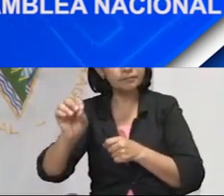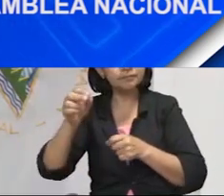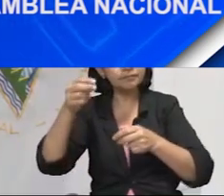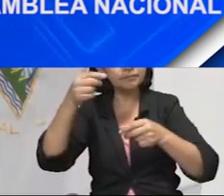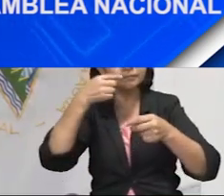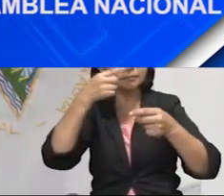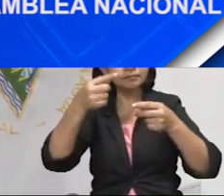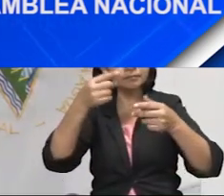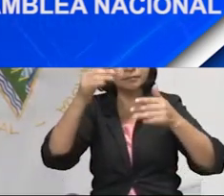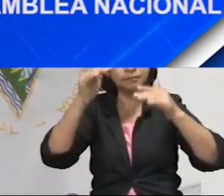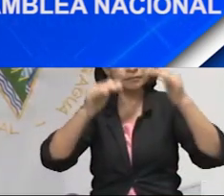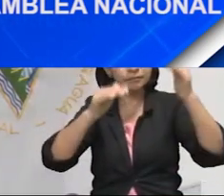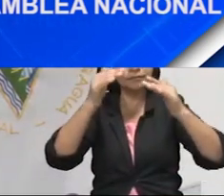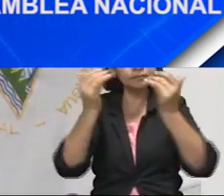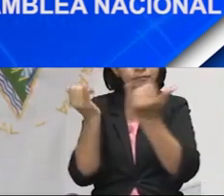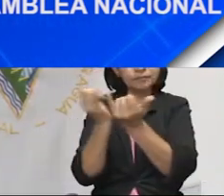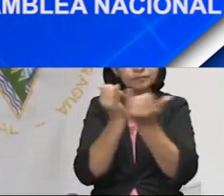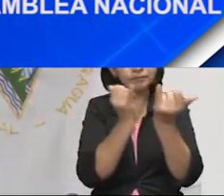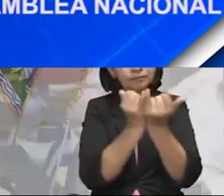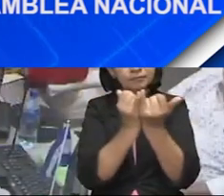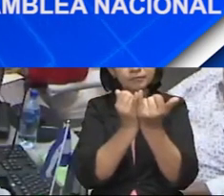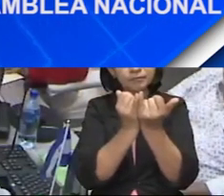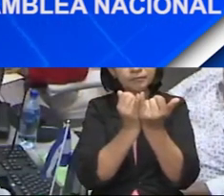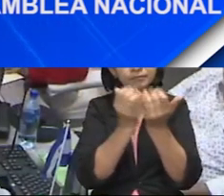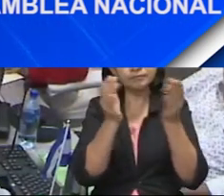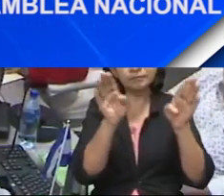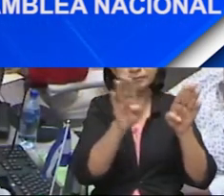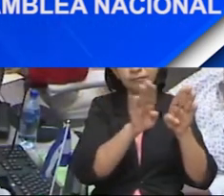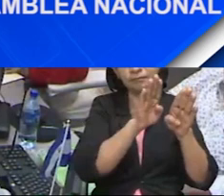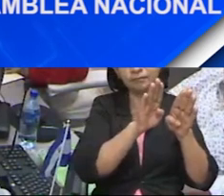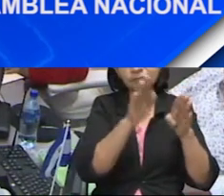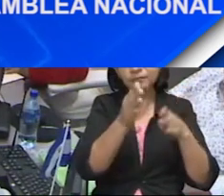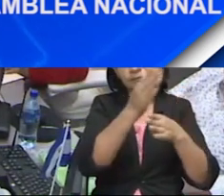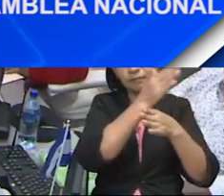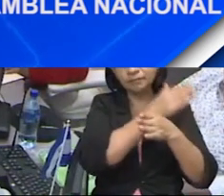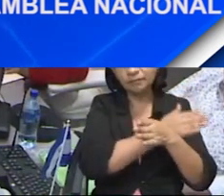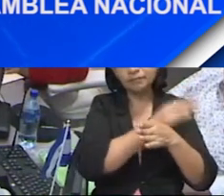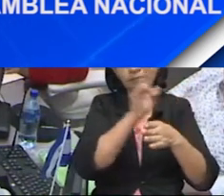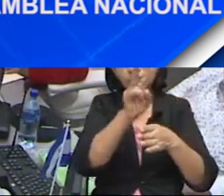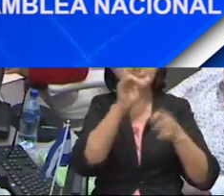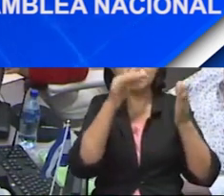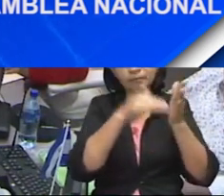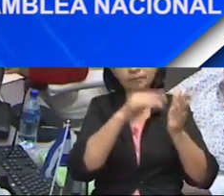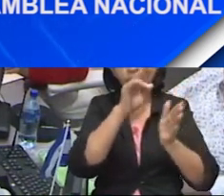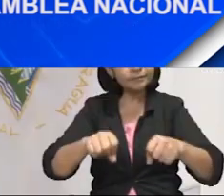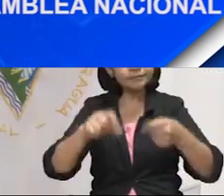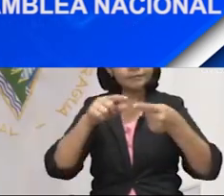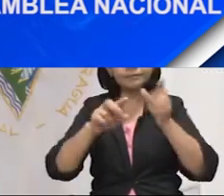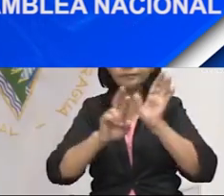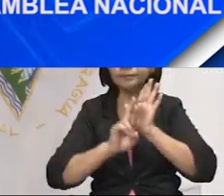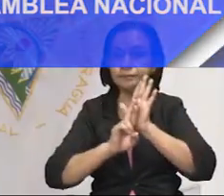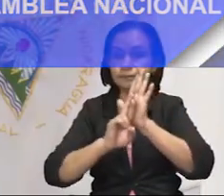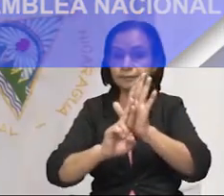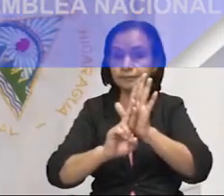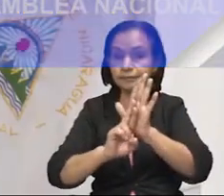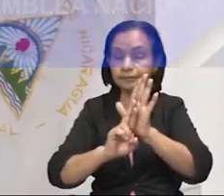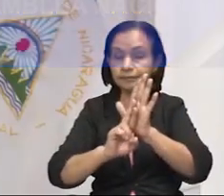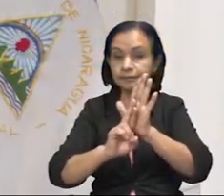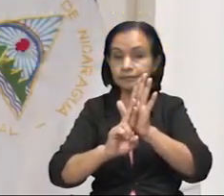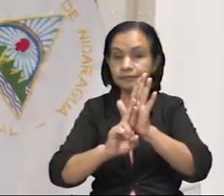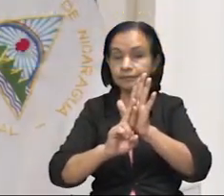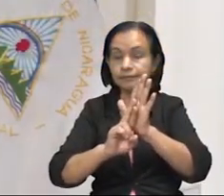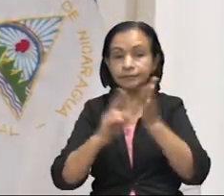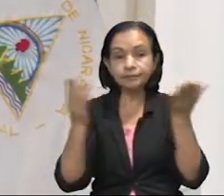indicador es relativamente similar al que cerró en el ejercicio del 2021. Noticias 12,